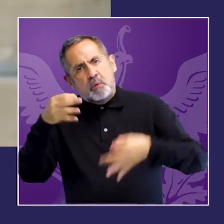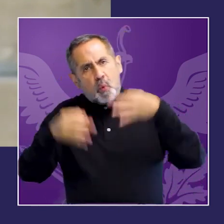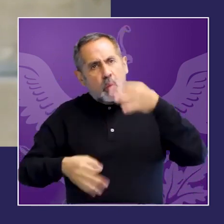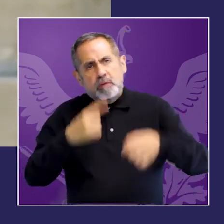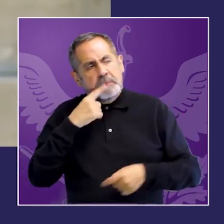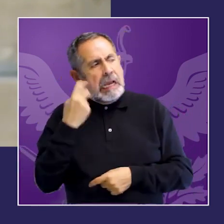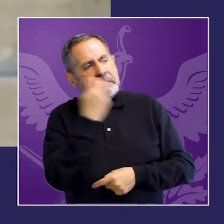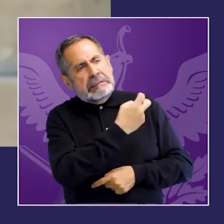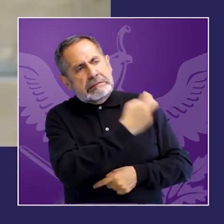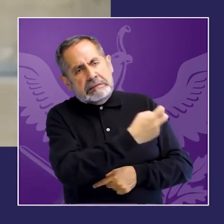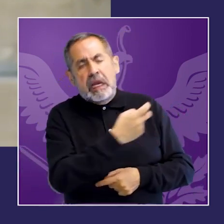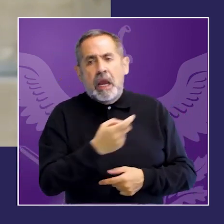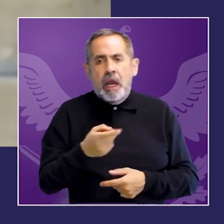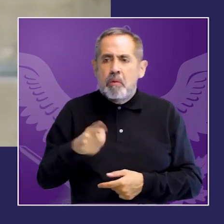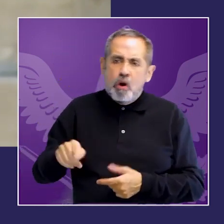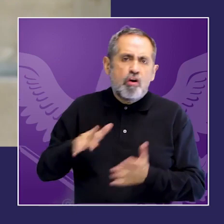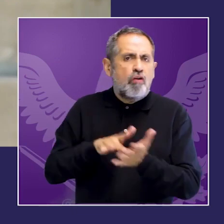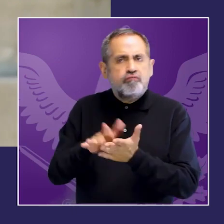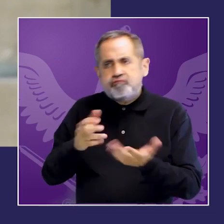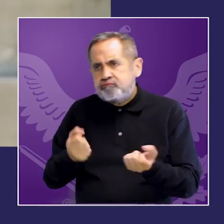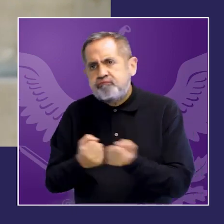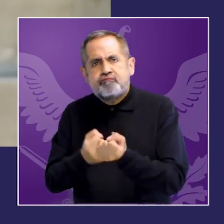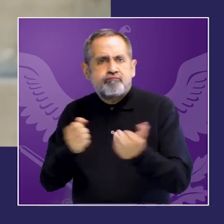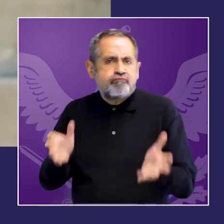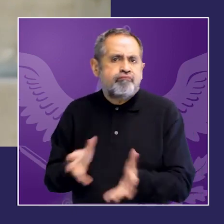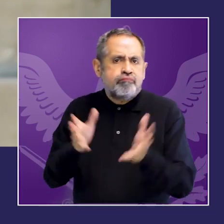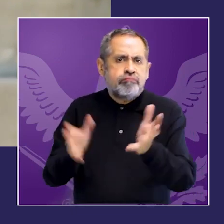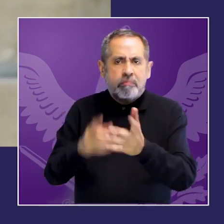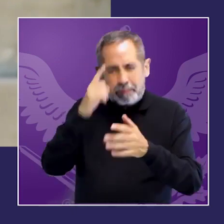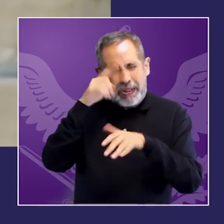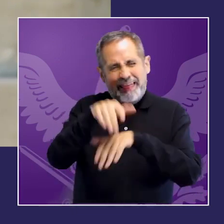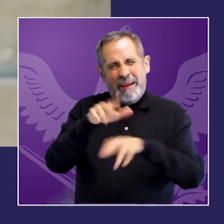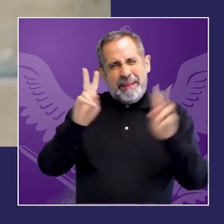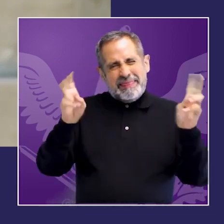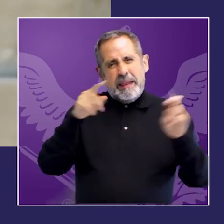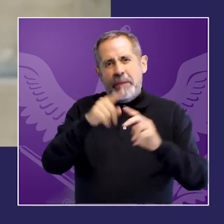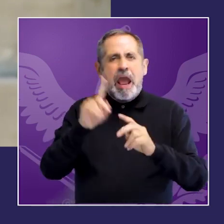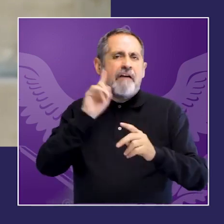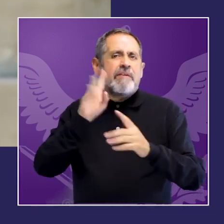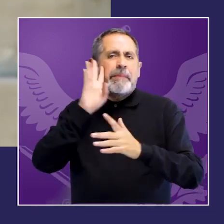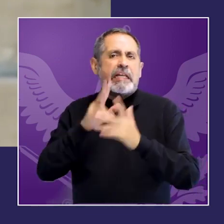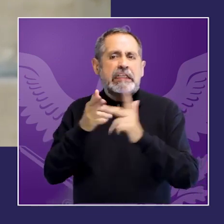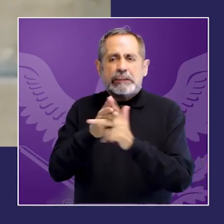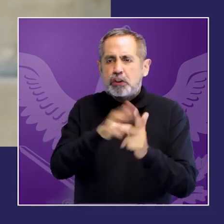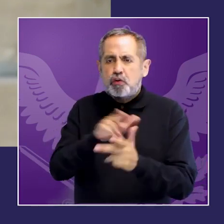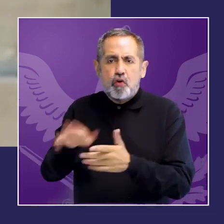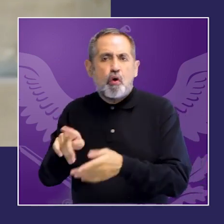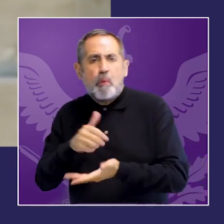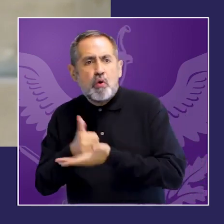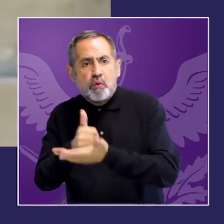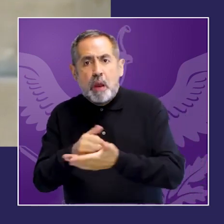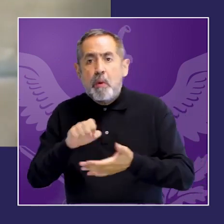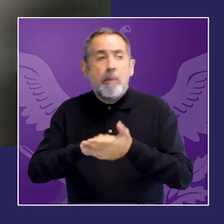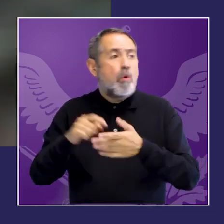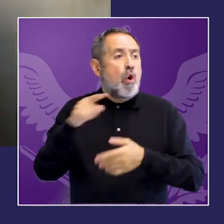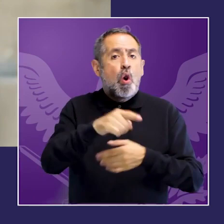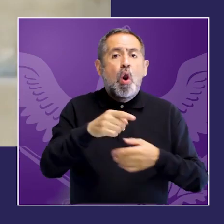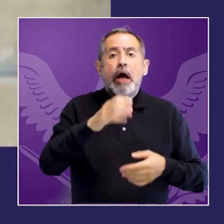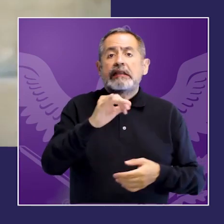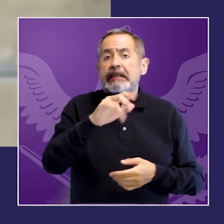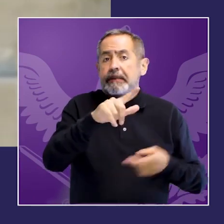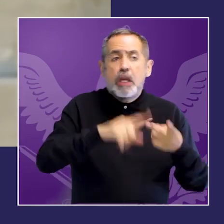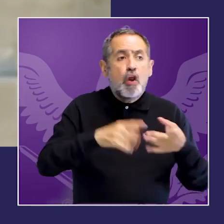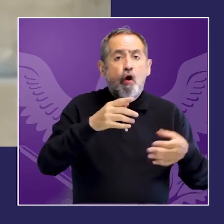fueros por ejemplo procesos de civiles o procesos de familia esto va a la integralidad de la respuesta que debe garantizar el Estado